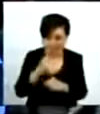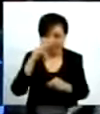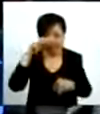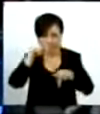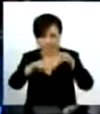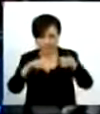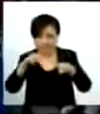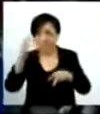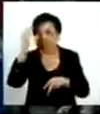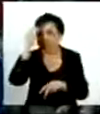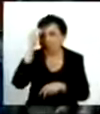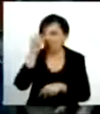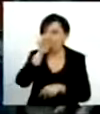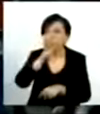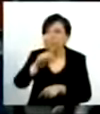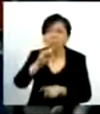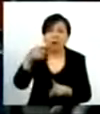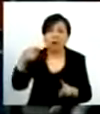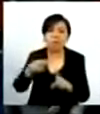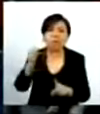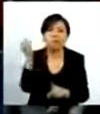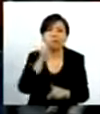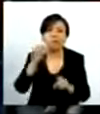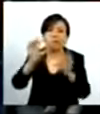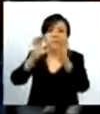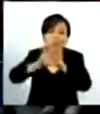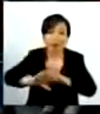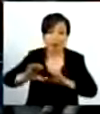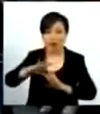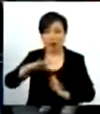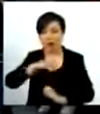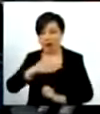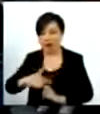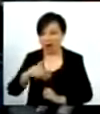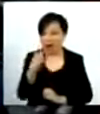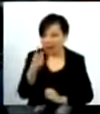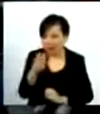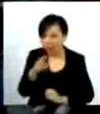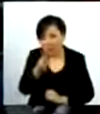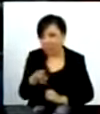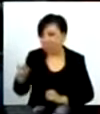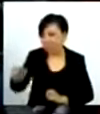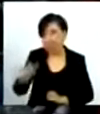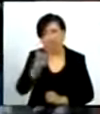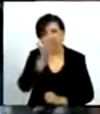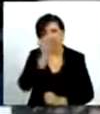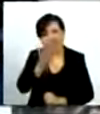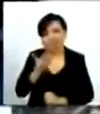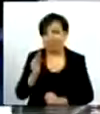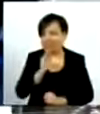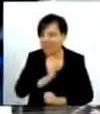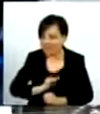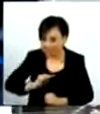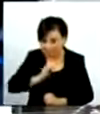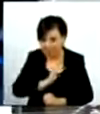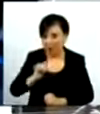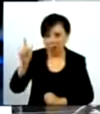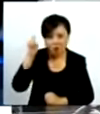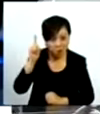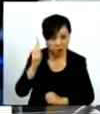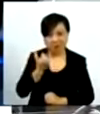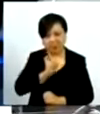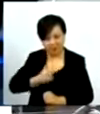un ícono del romanticismo mexicano. Nuestros parabienes para él, mucha salud